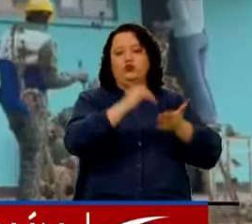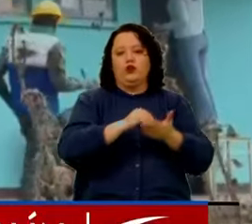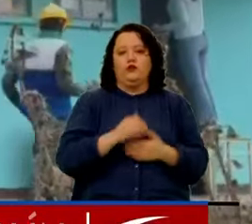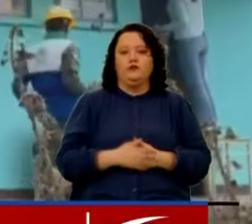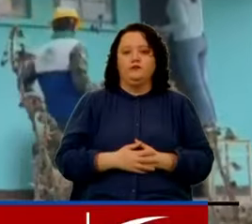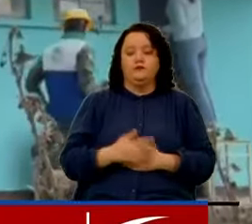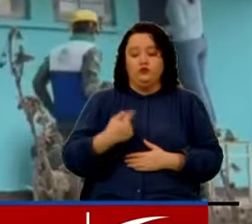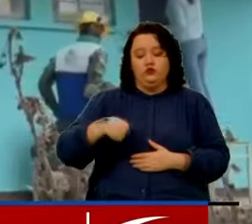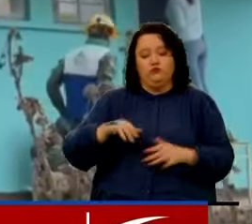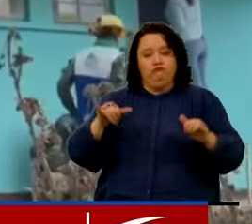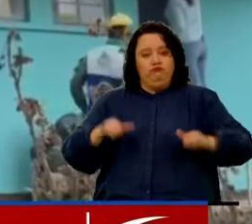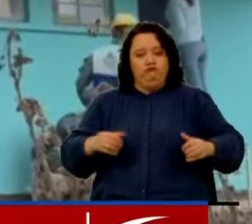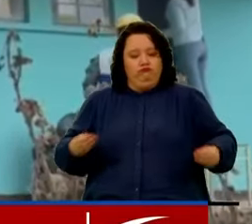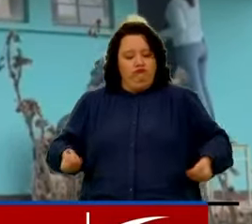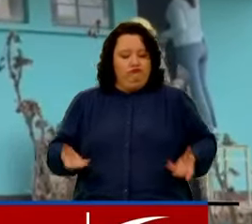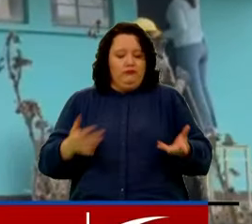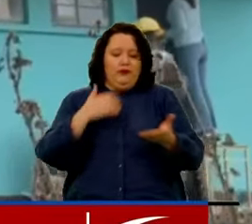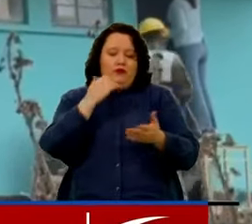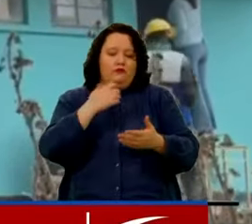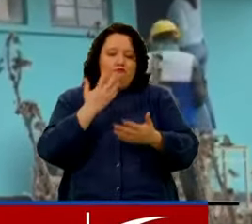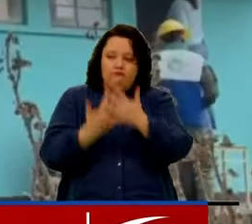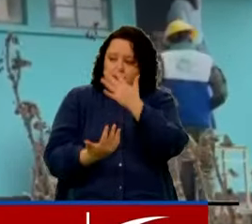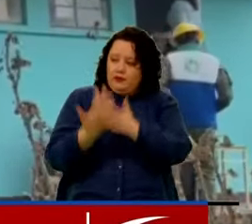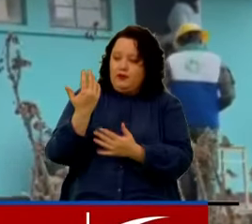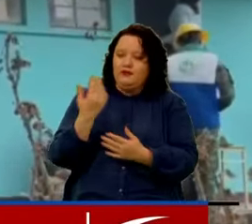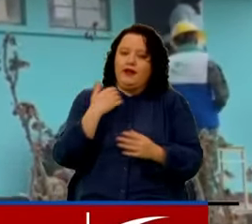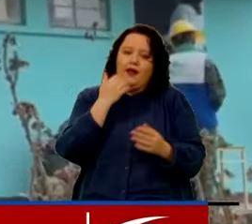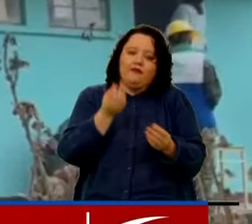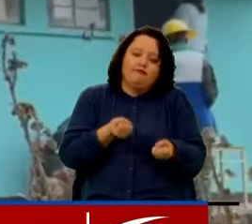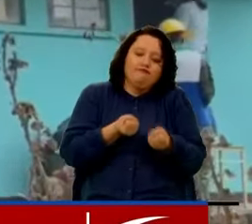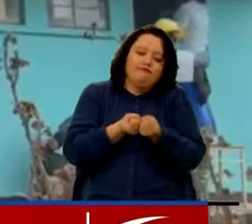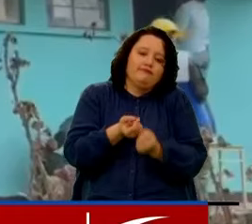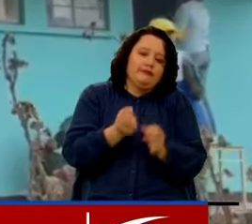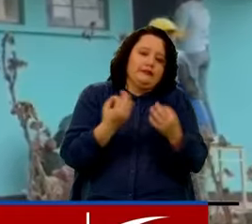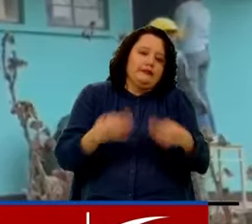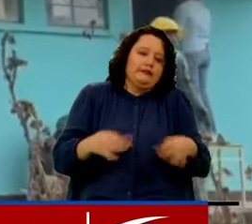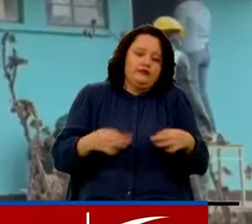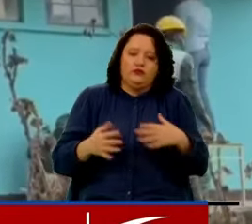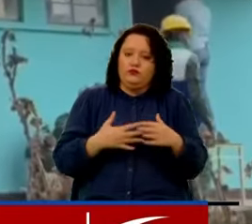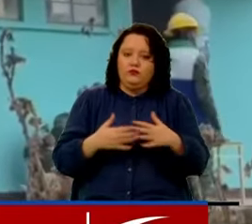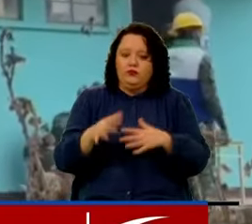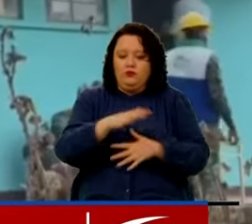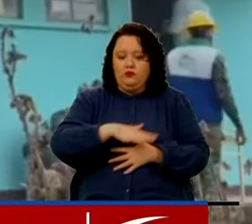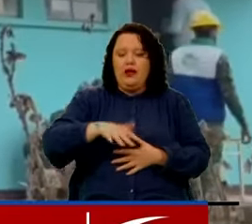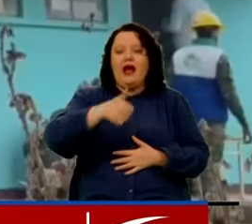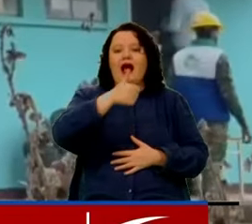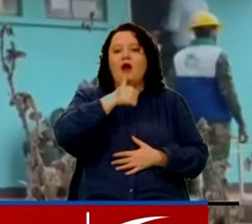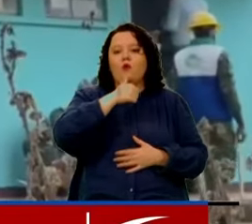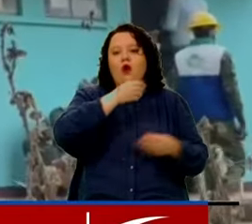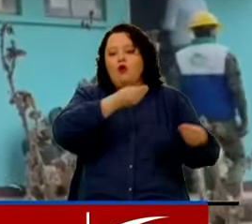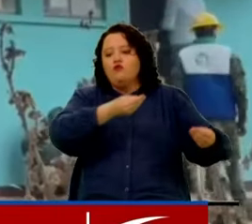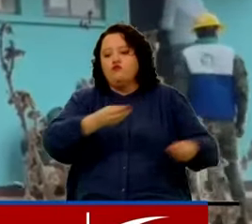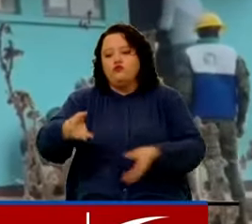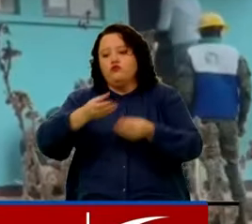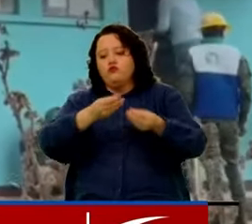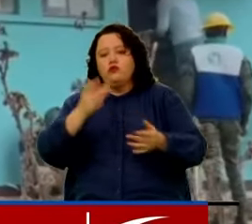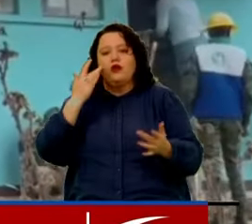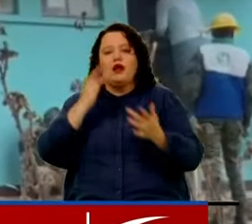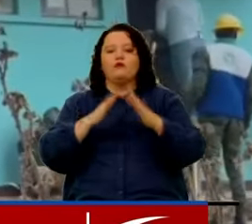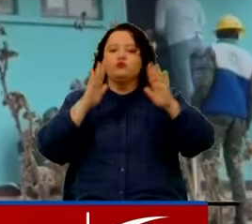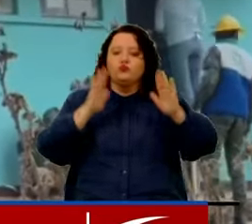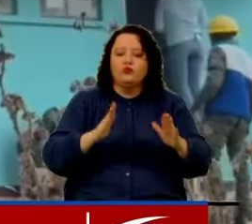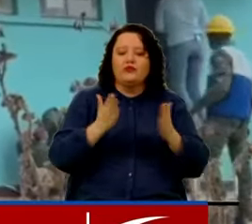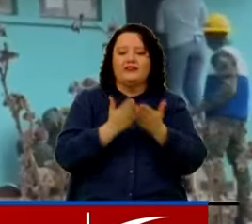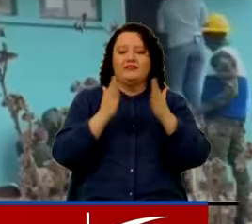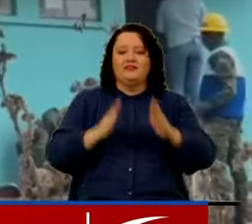Estamos acá aportando nuestra mano de obra, nuestro granito de arena para poder rehabilitar el suministro de agua potable aquí para los alumnos de